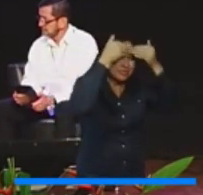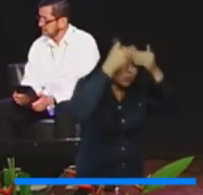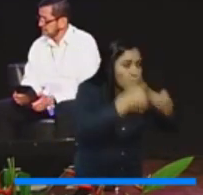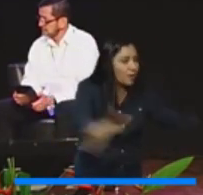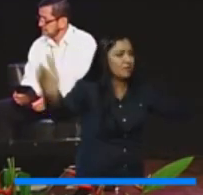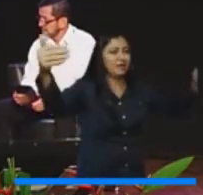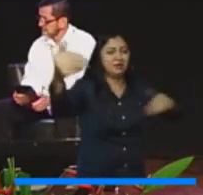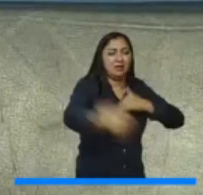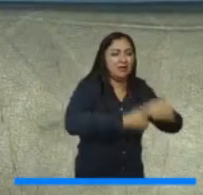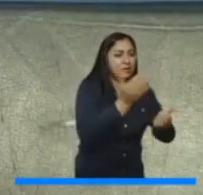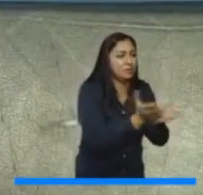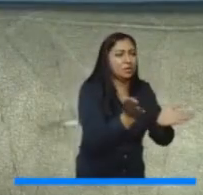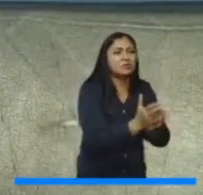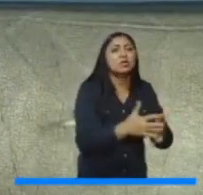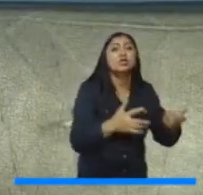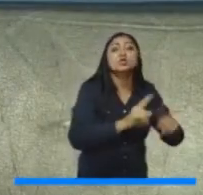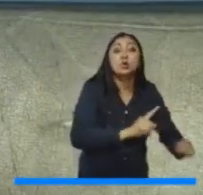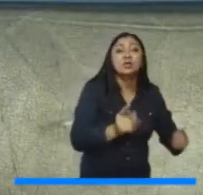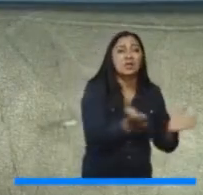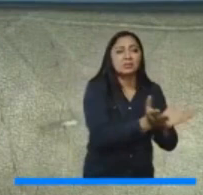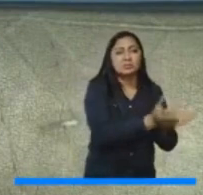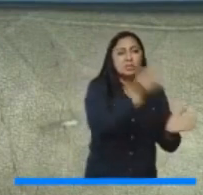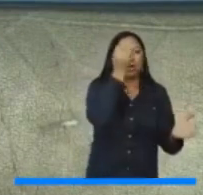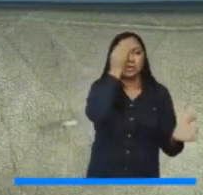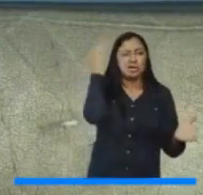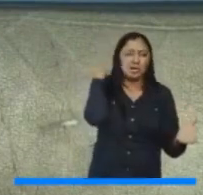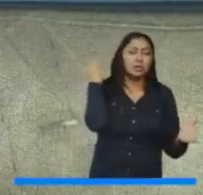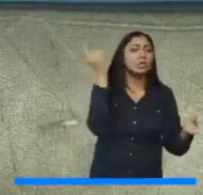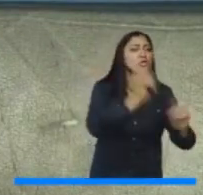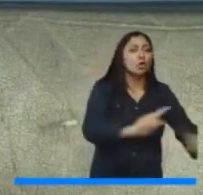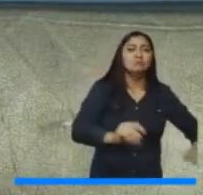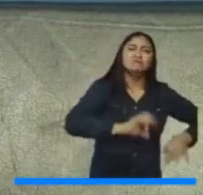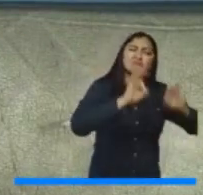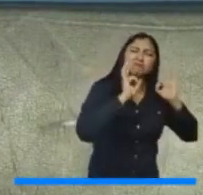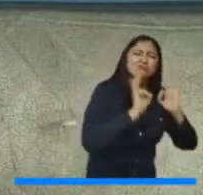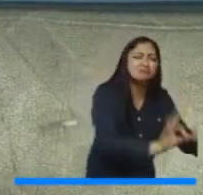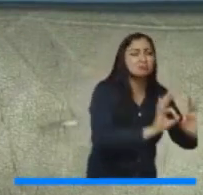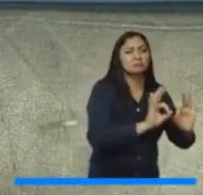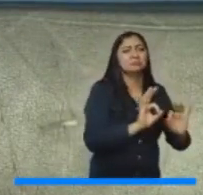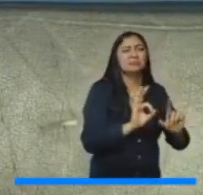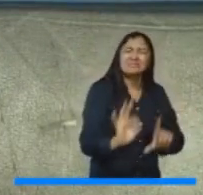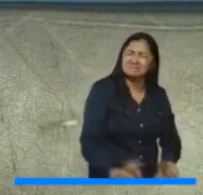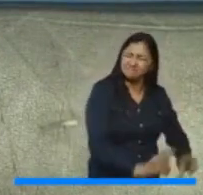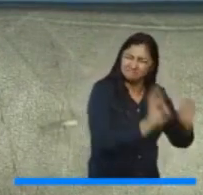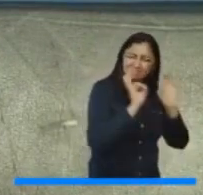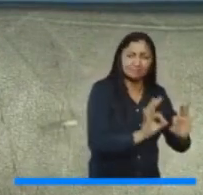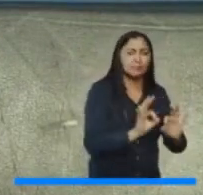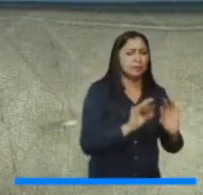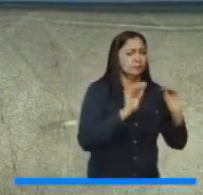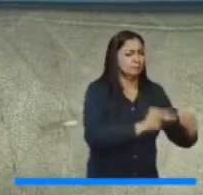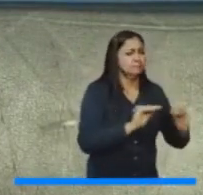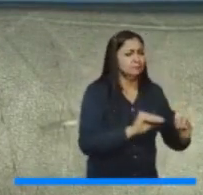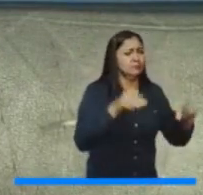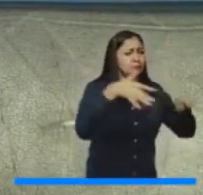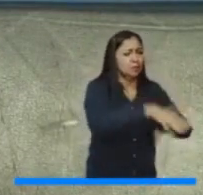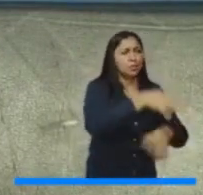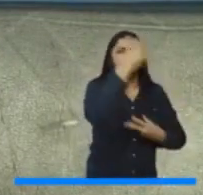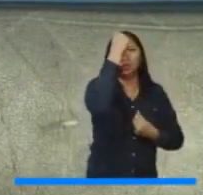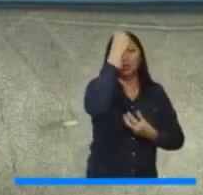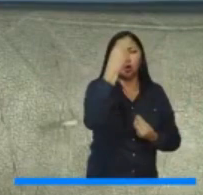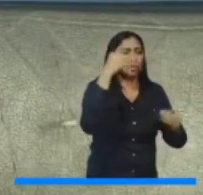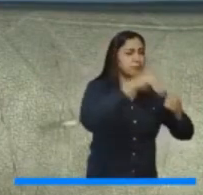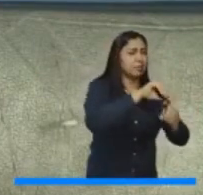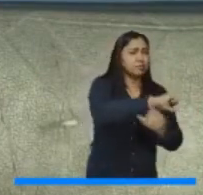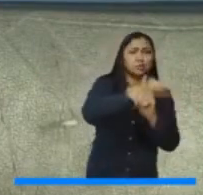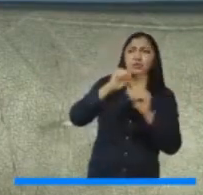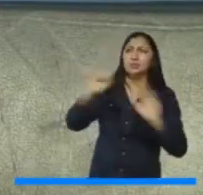cualquier tipo de educación. Una educación con los más altos estándares de calidad. Que forme integralmente. Que forme para el ejercicio de